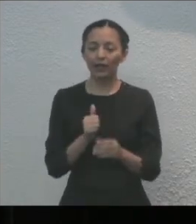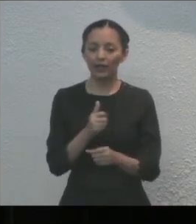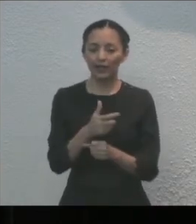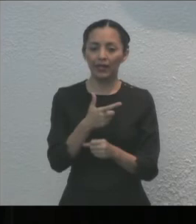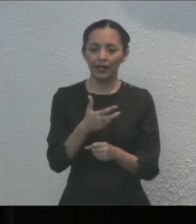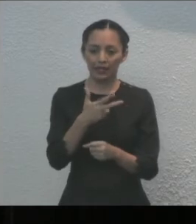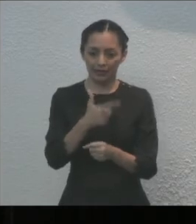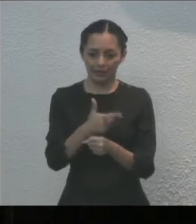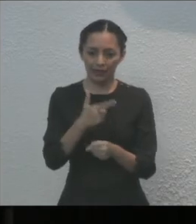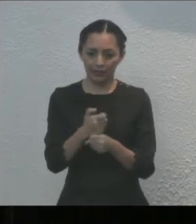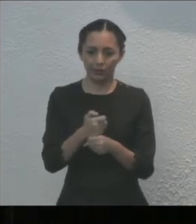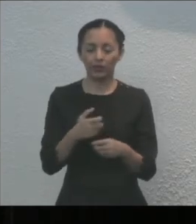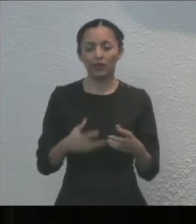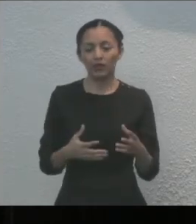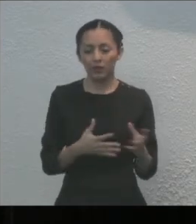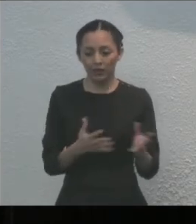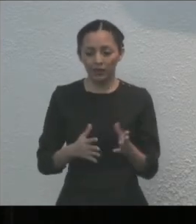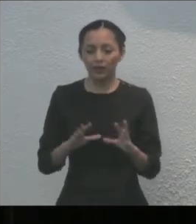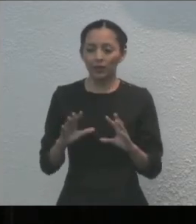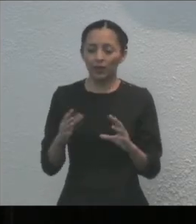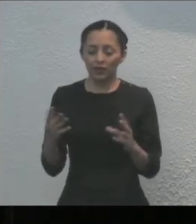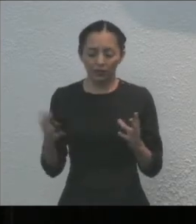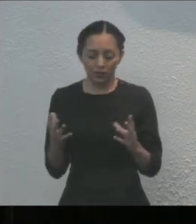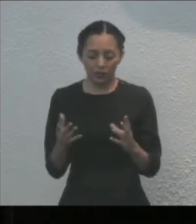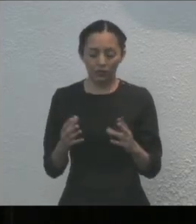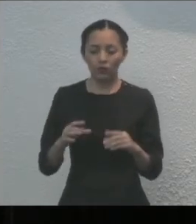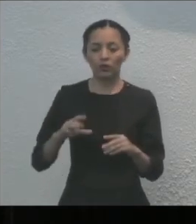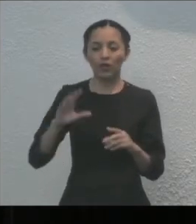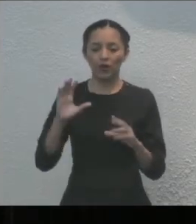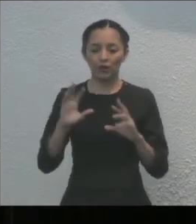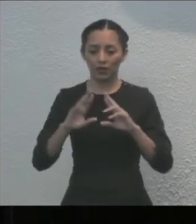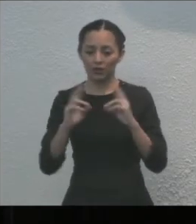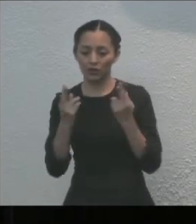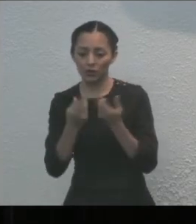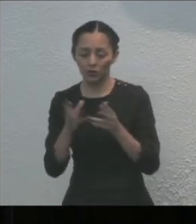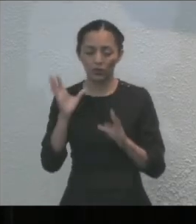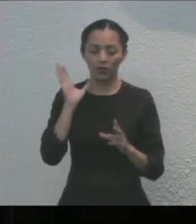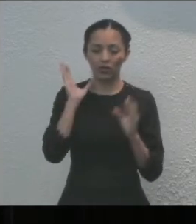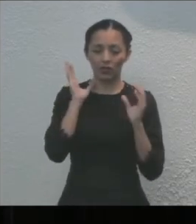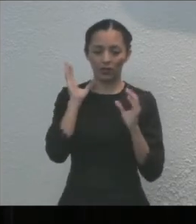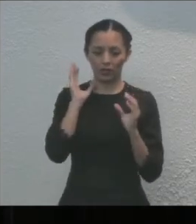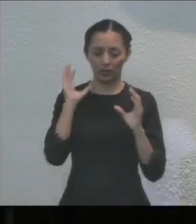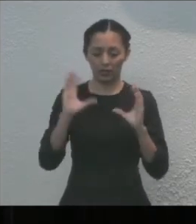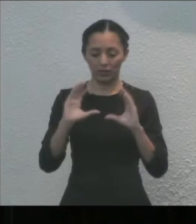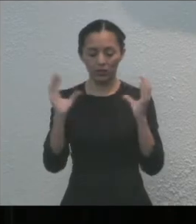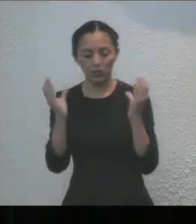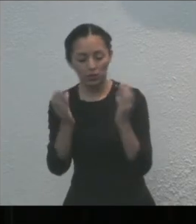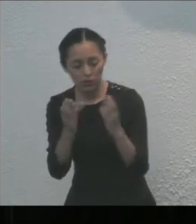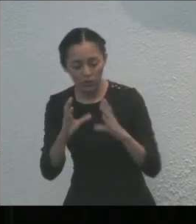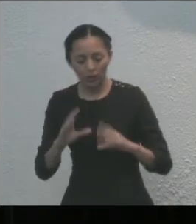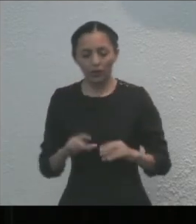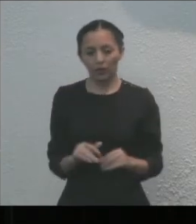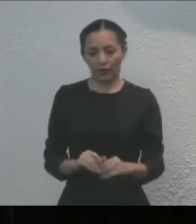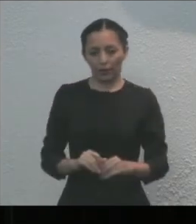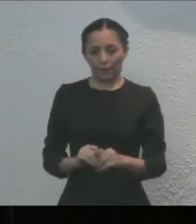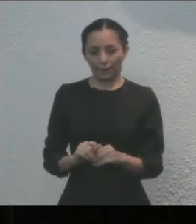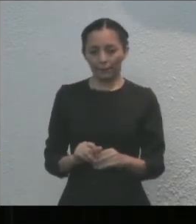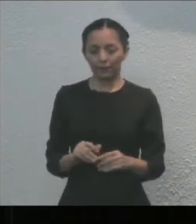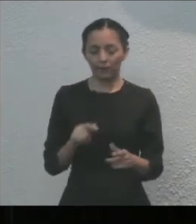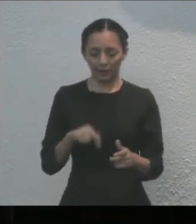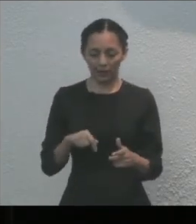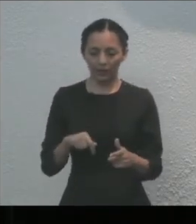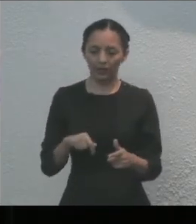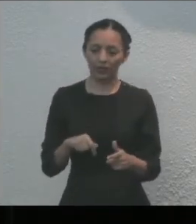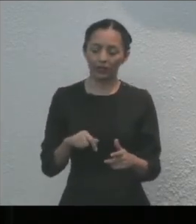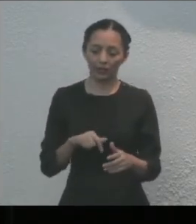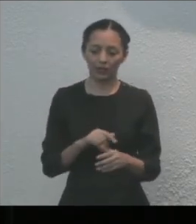Sangre Aguilar, se hará en sesión solemne que se celebrará en el recinto oficial del Poder Legislativo por conducto de la legislatura que